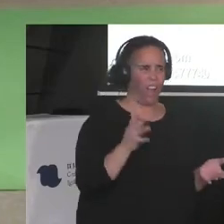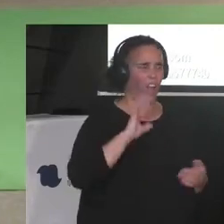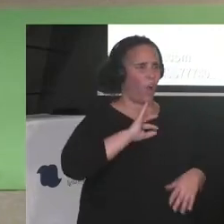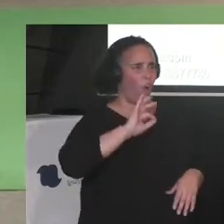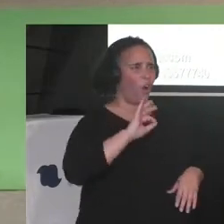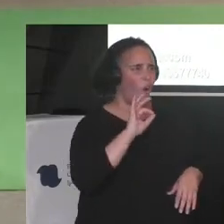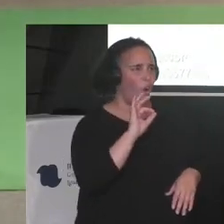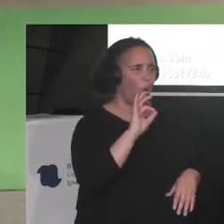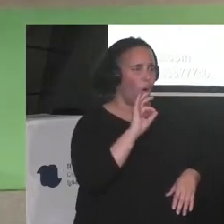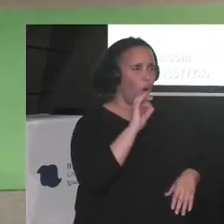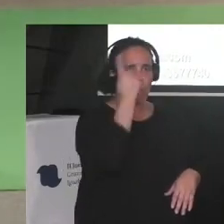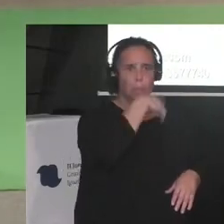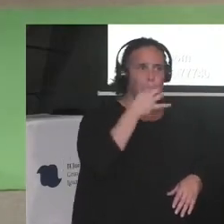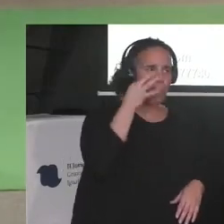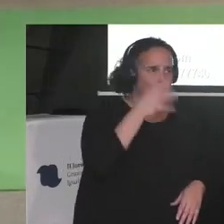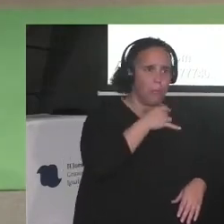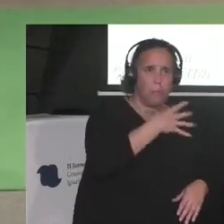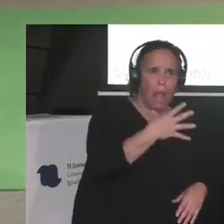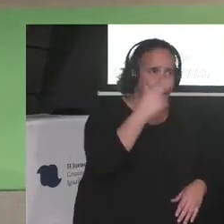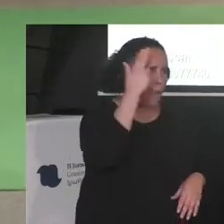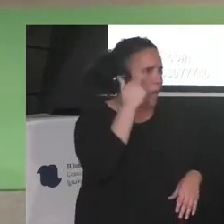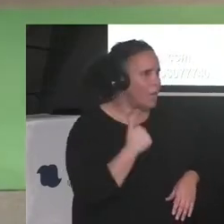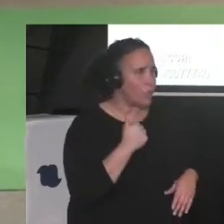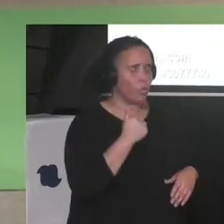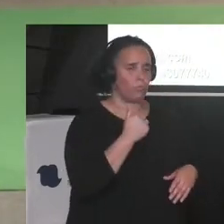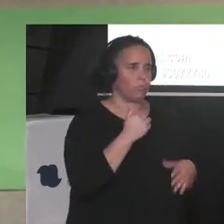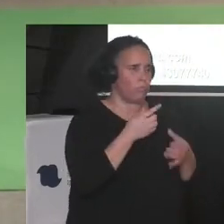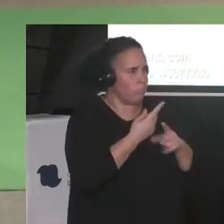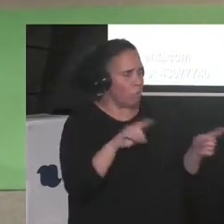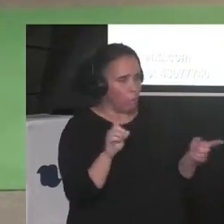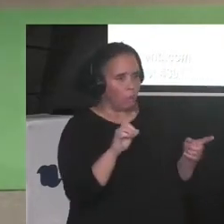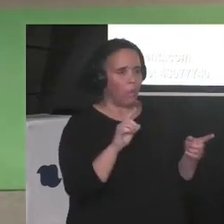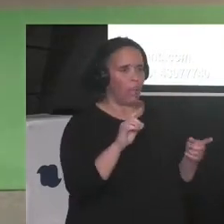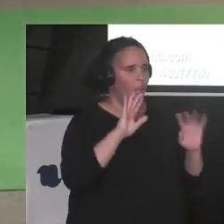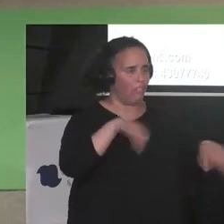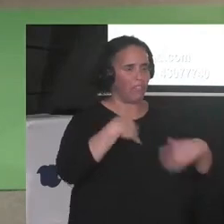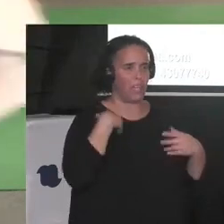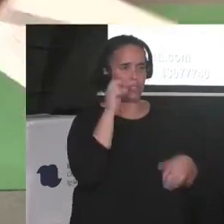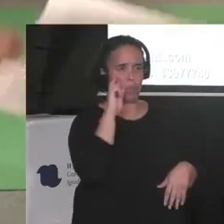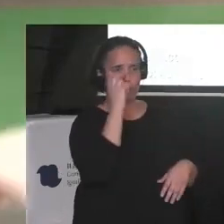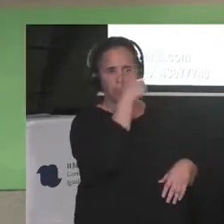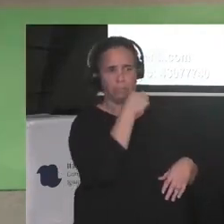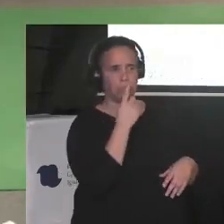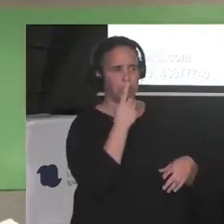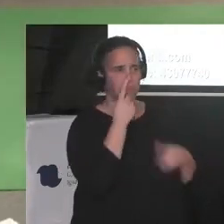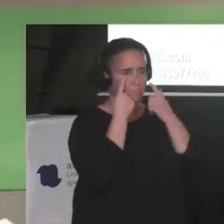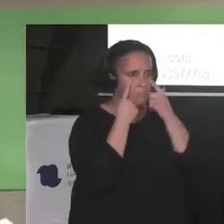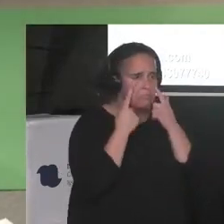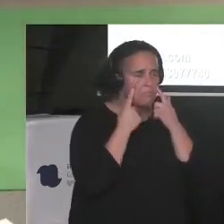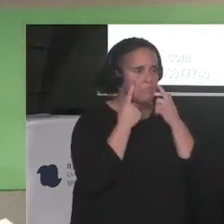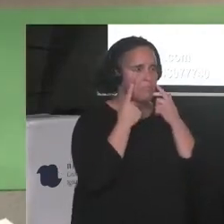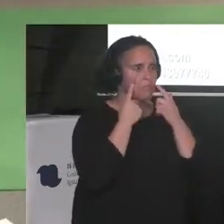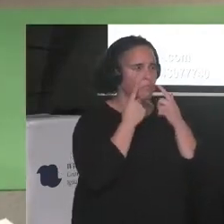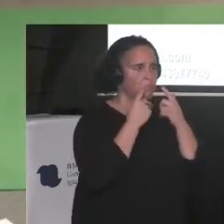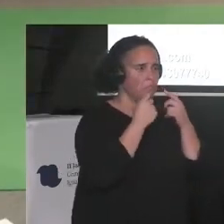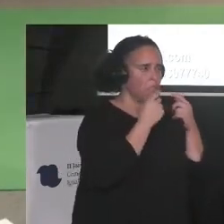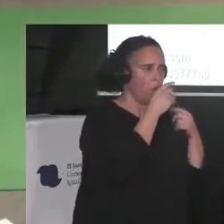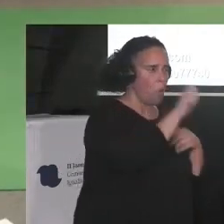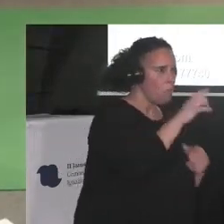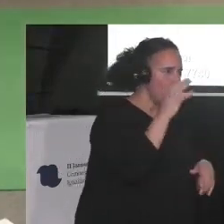Conté cómo vi, con lágrimas en los ojos, pelearse a golpes a feministas